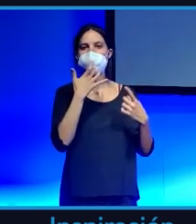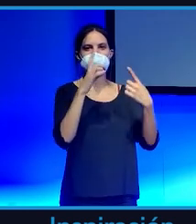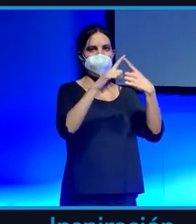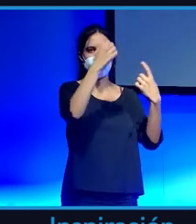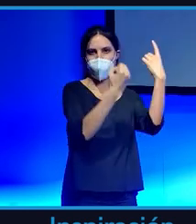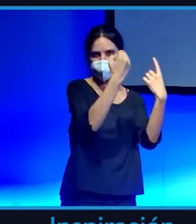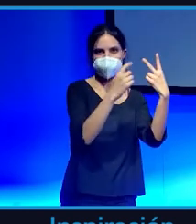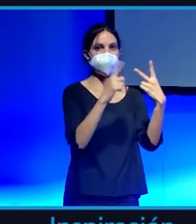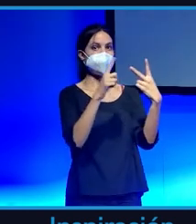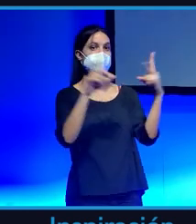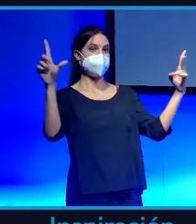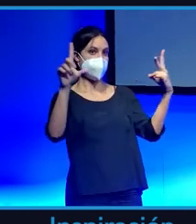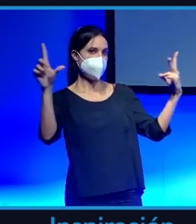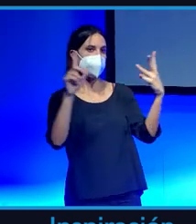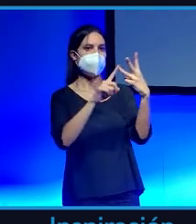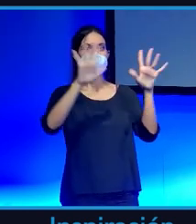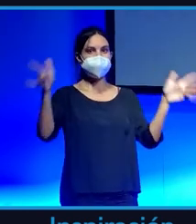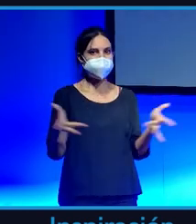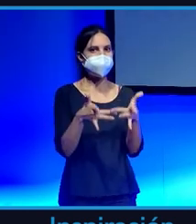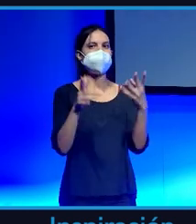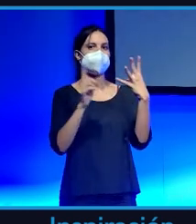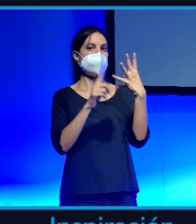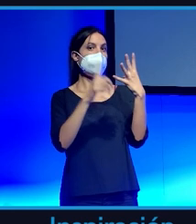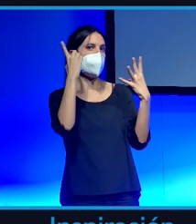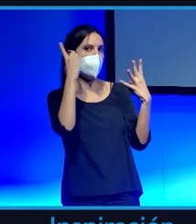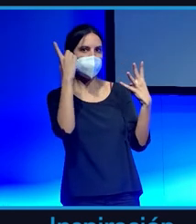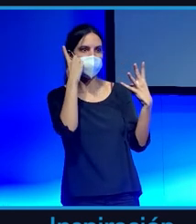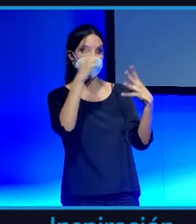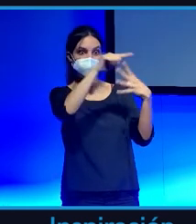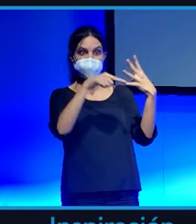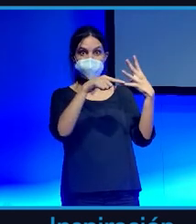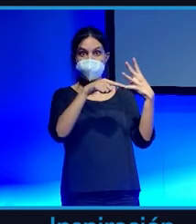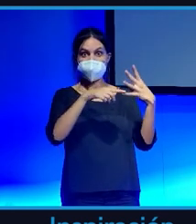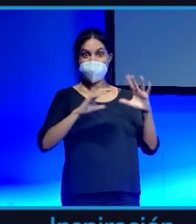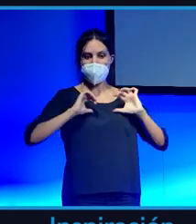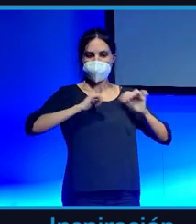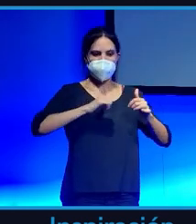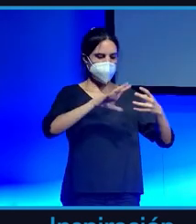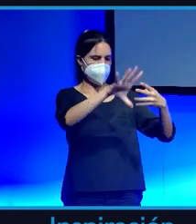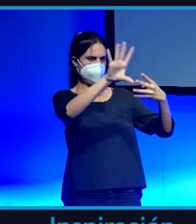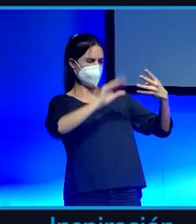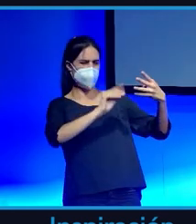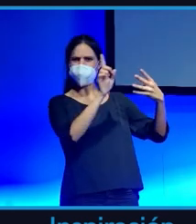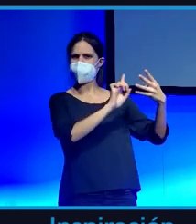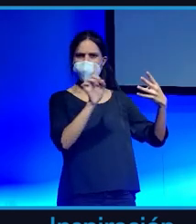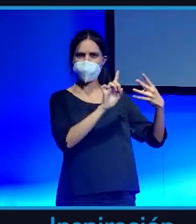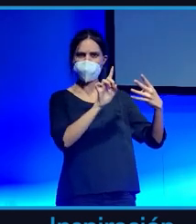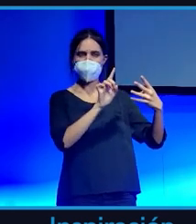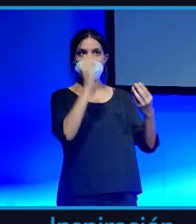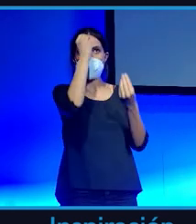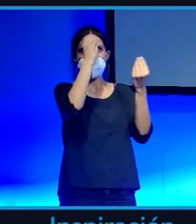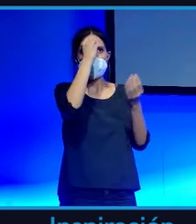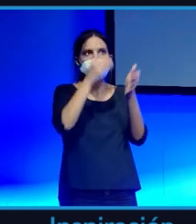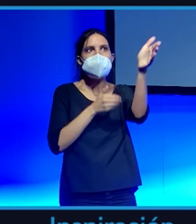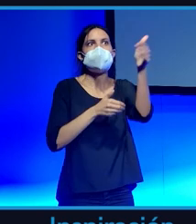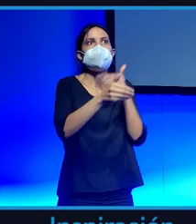televisión, internet, teléfono móvil no las entendíamos al principio y no veíamos de ninguna forma que eso pudiera ser